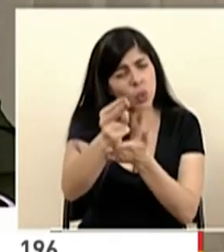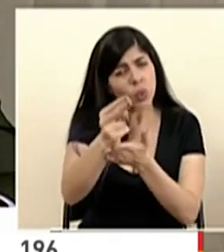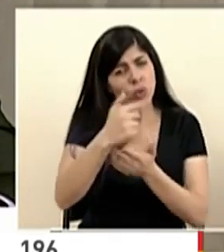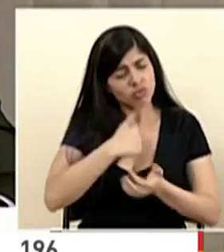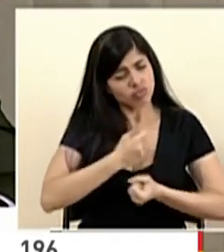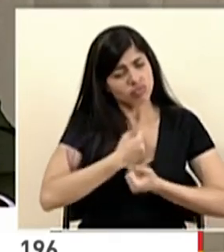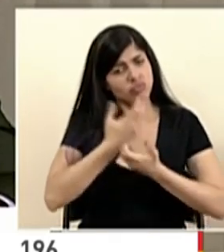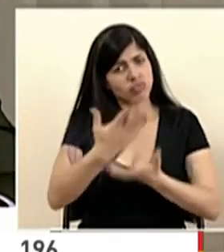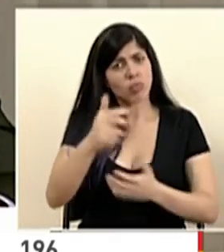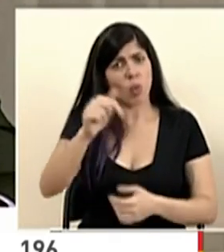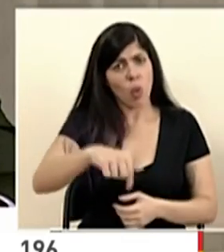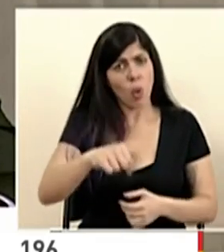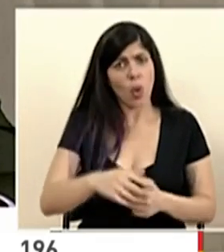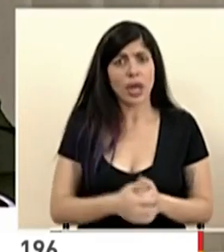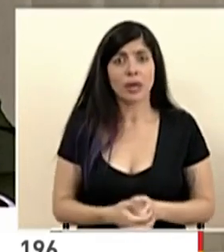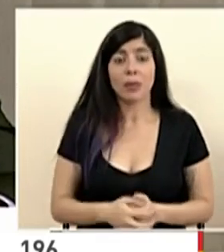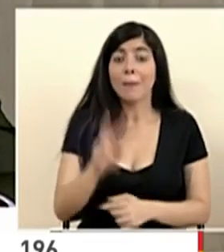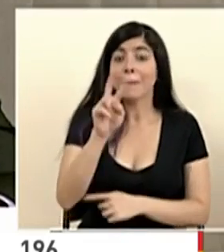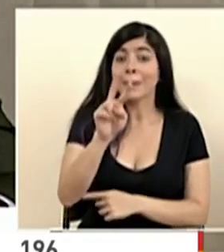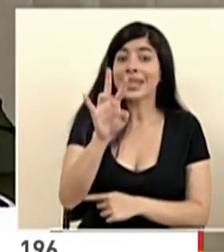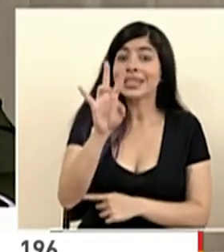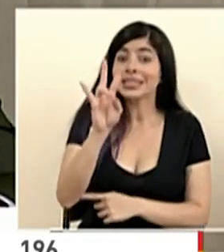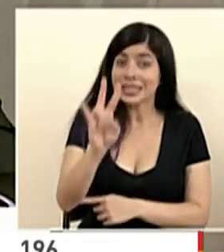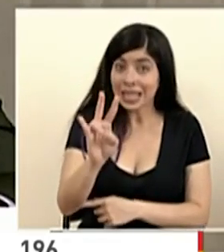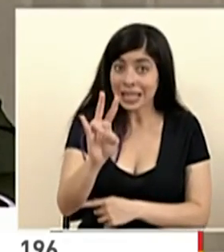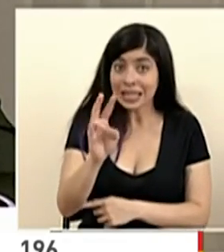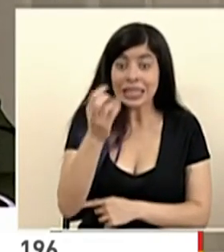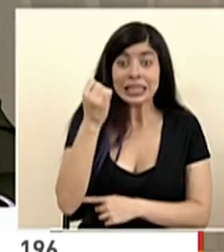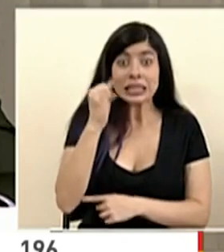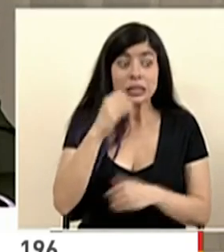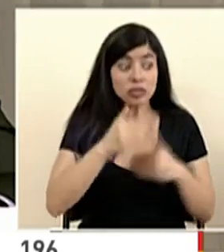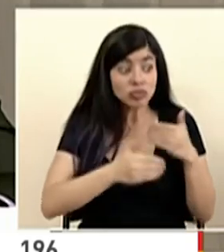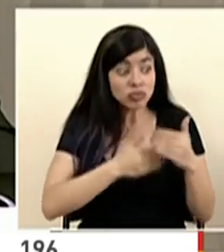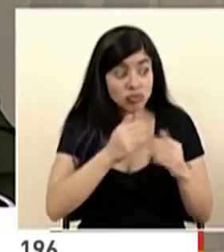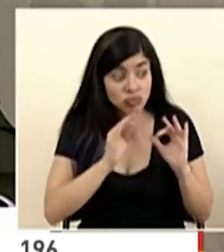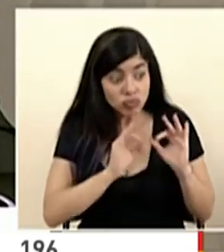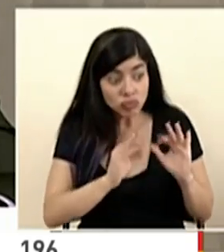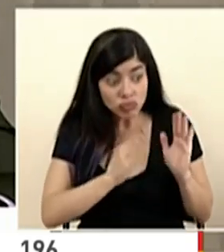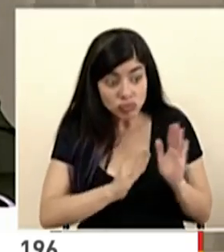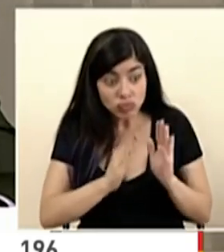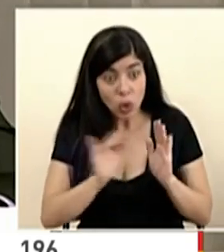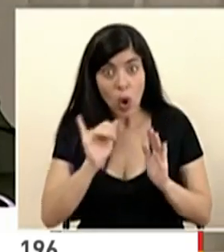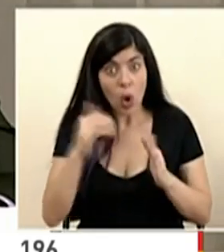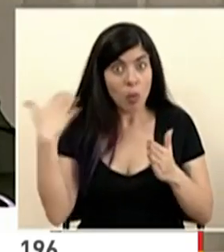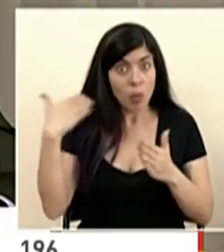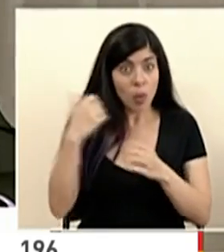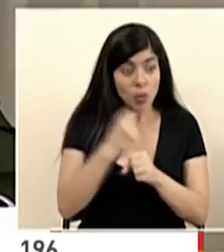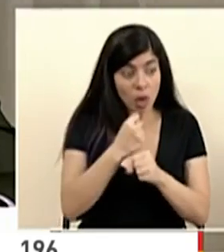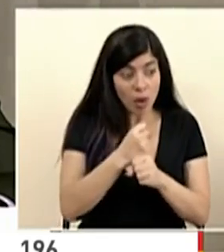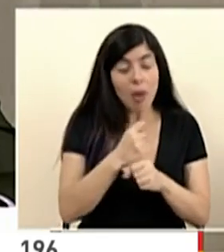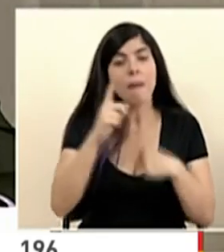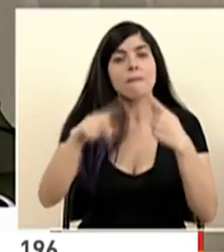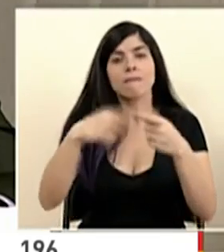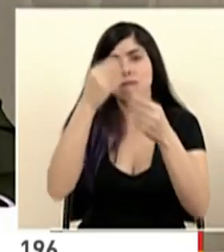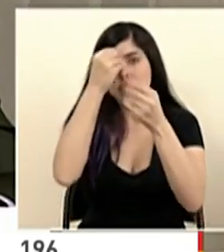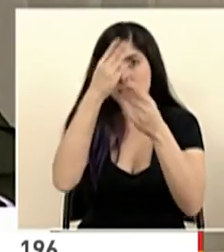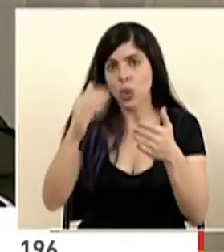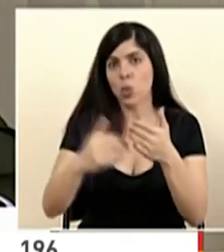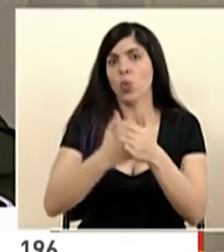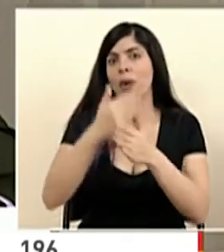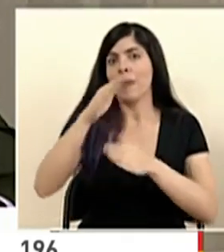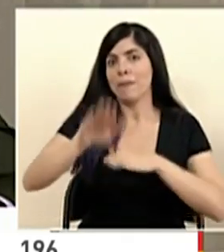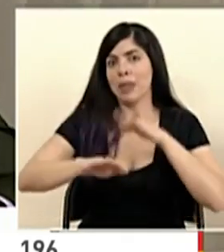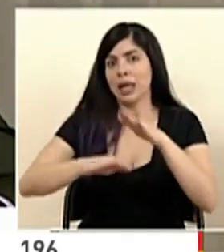quiero compartirles hoy, el día 27, si todo sale en la línea que lo estamos trabajando, anunciaremos siguientes pasos